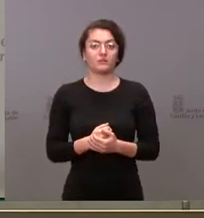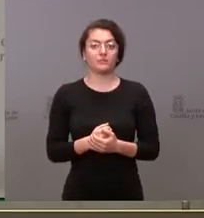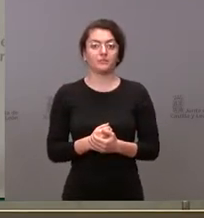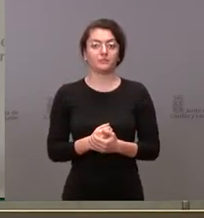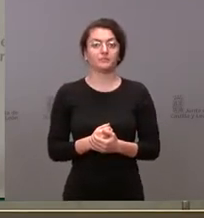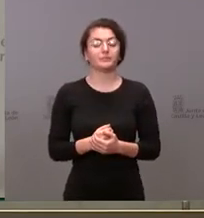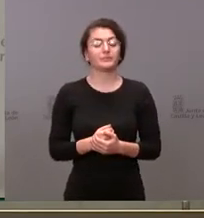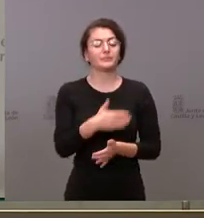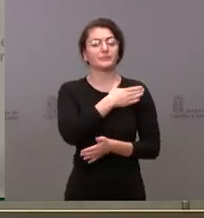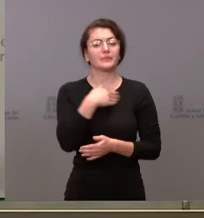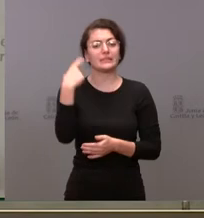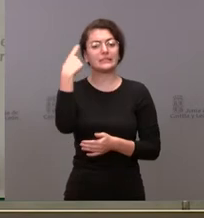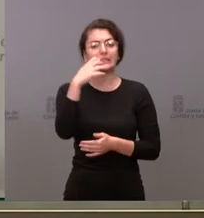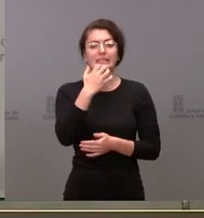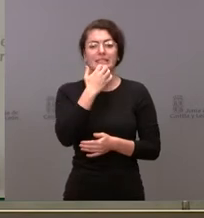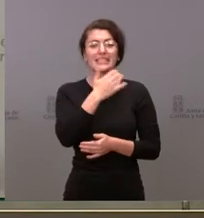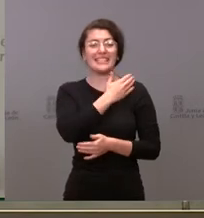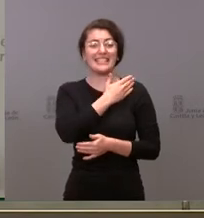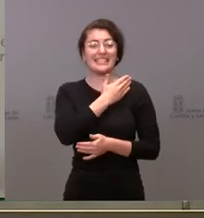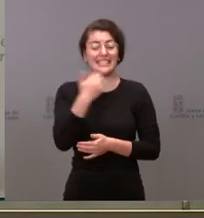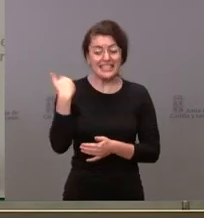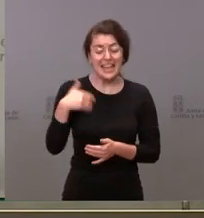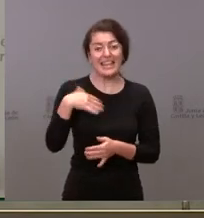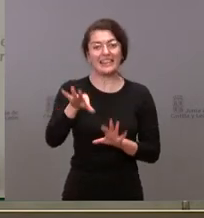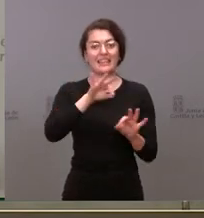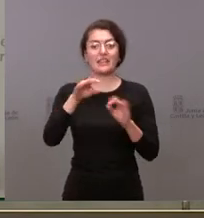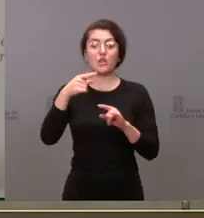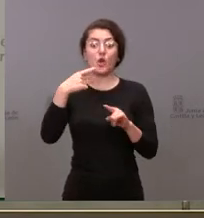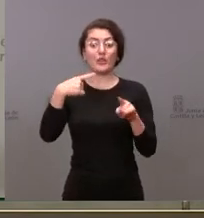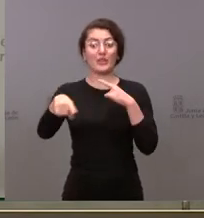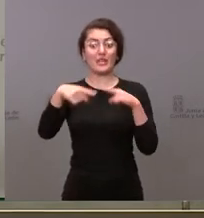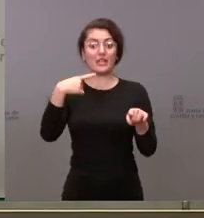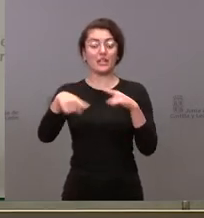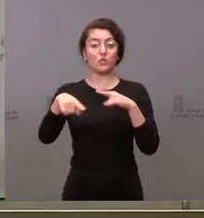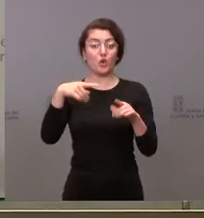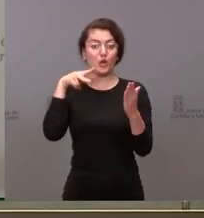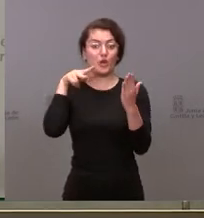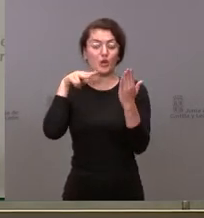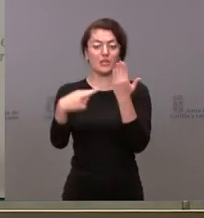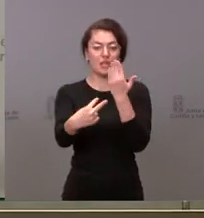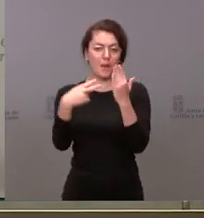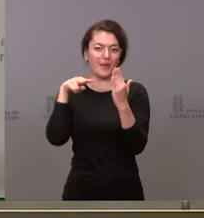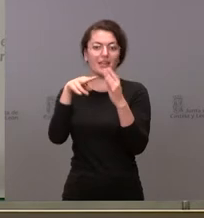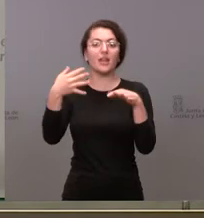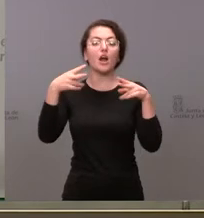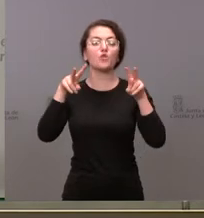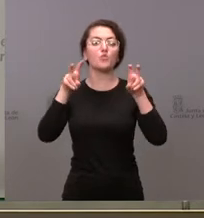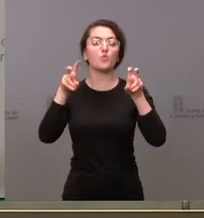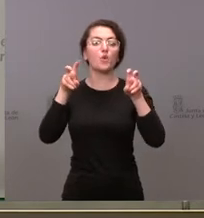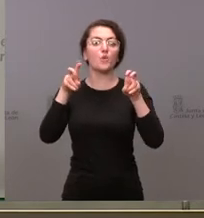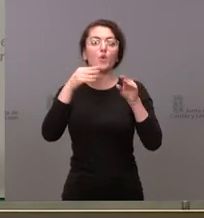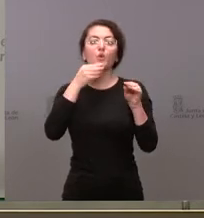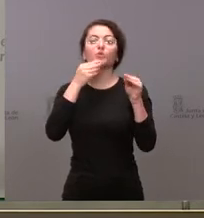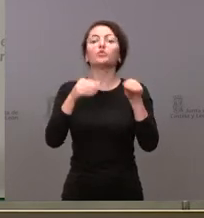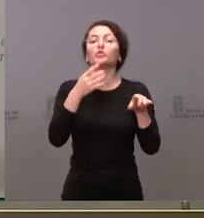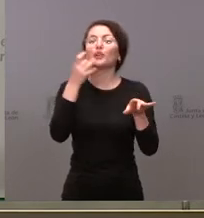quería saber si ya tienen decidido quién va a ser el nuevo director o la nueva directora general de transparencia quién va a sustituir después de